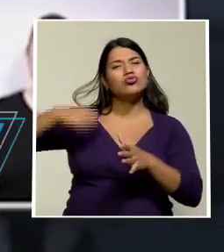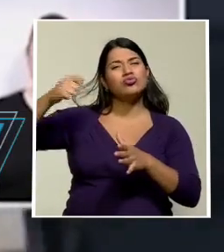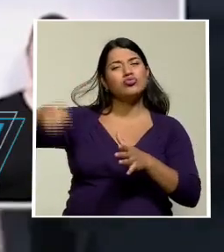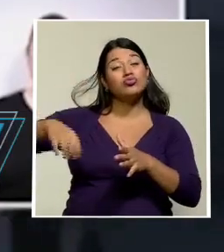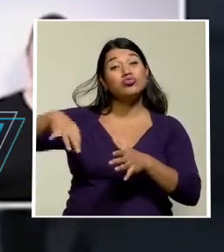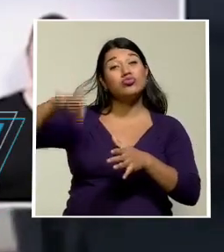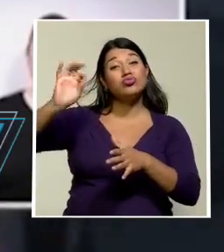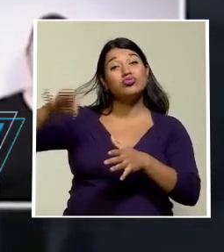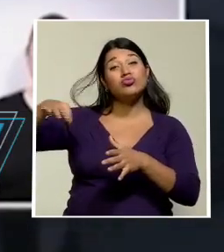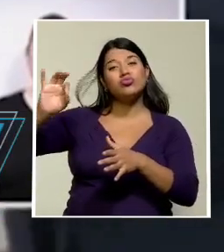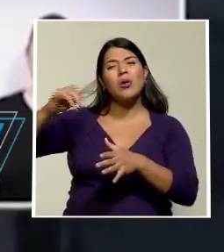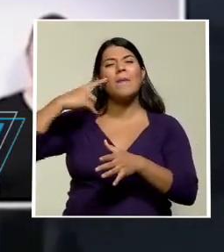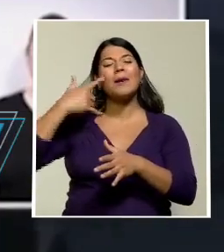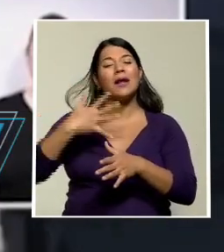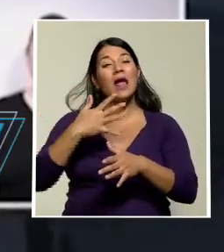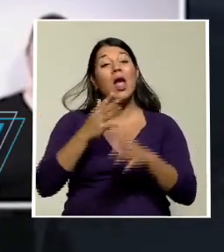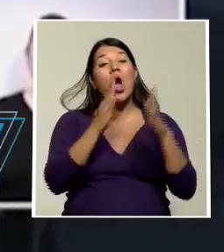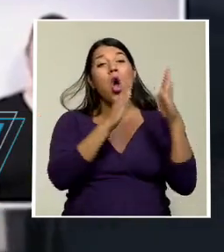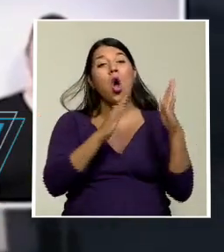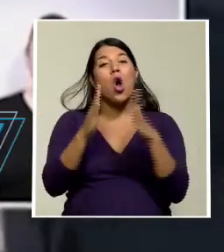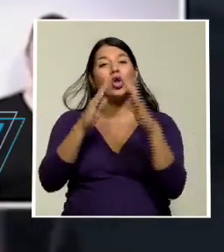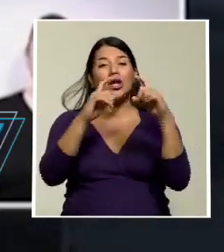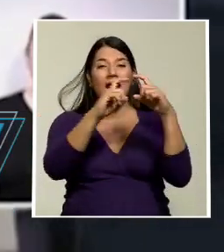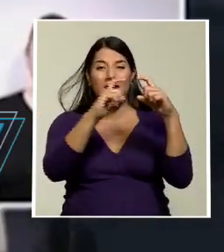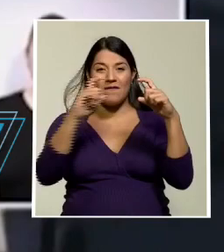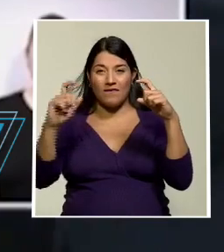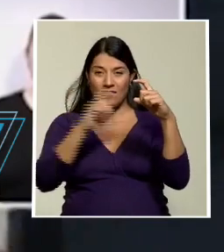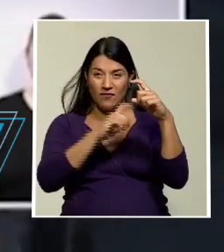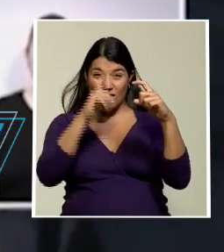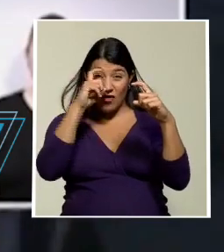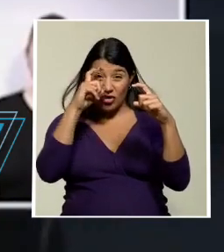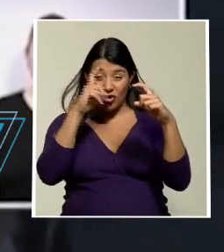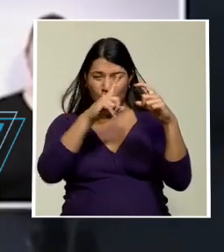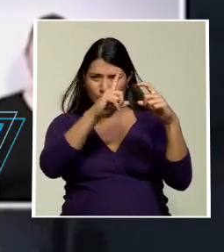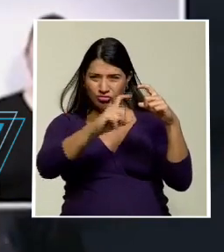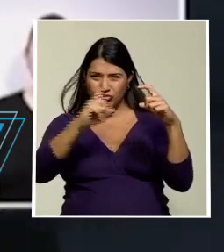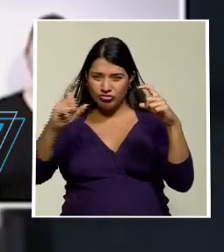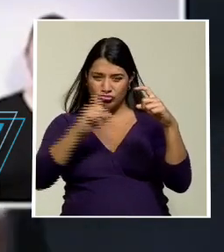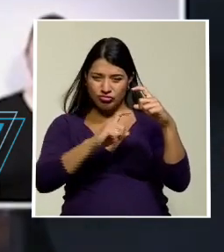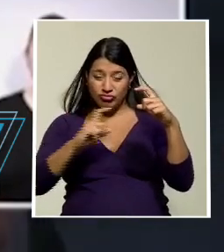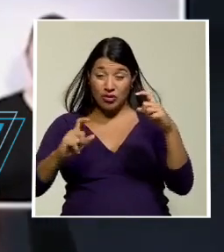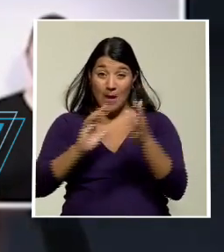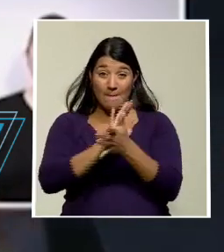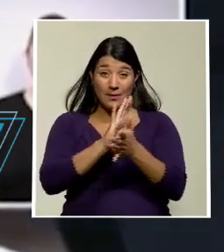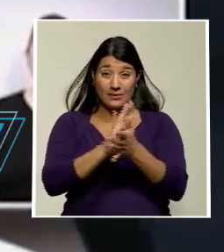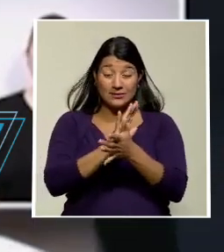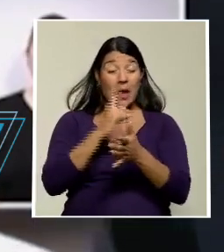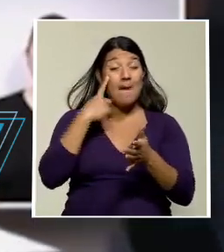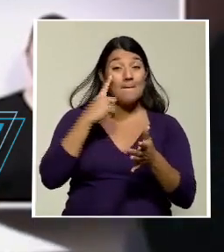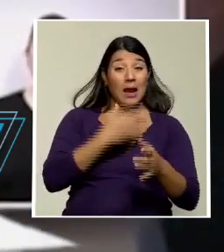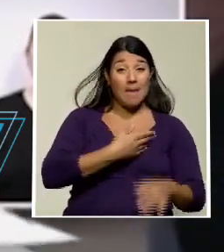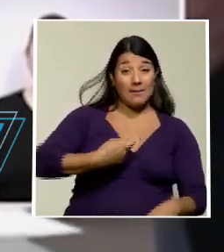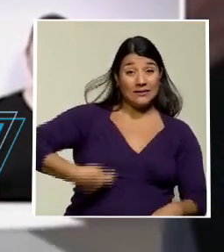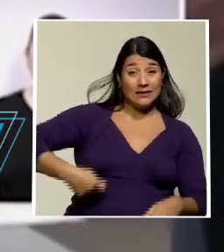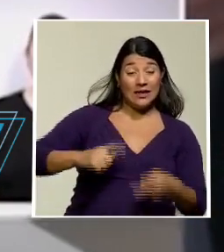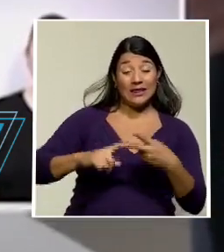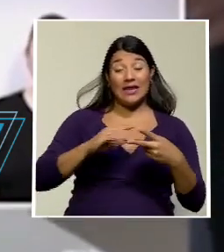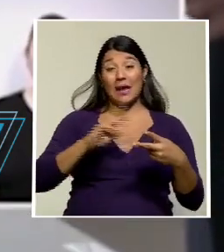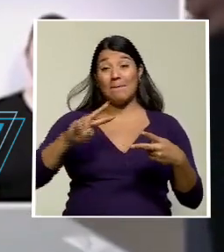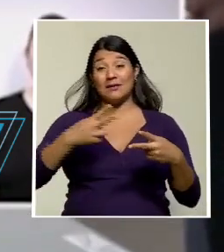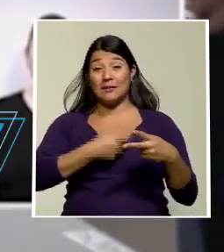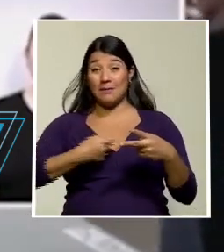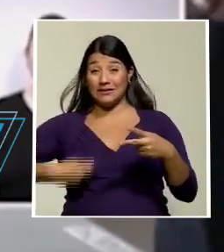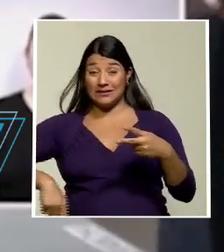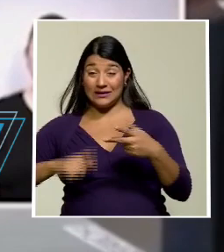lugares que ocuparán los partidos políticos en las papeletas, tanto en la de presidencia y vicepresidencia como en la de diputaciones. El